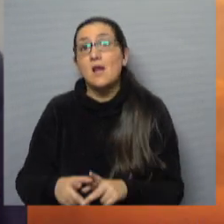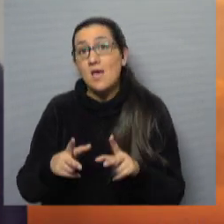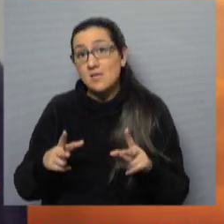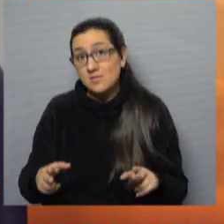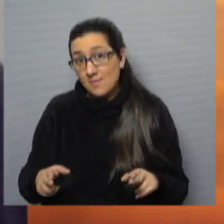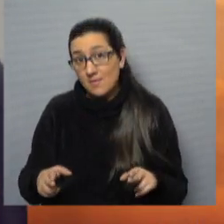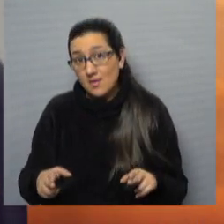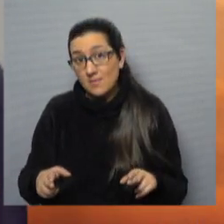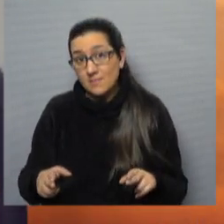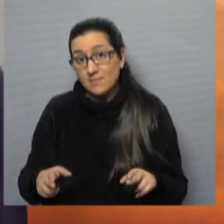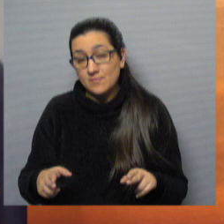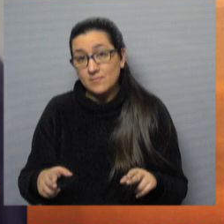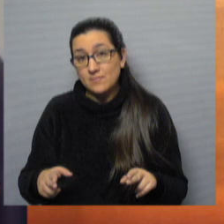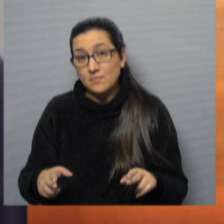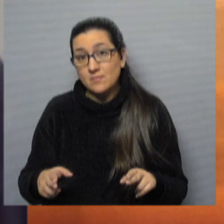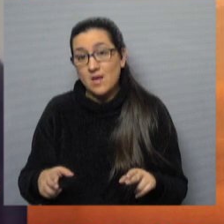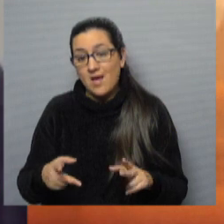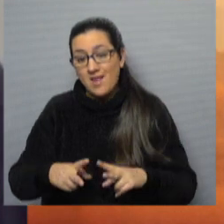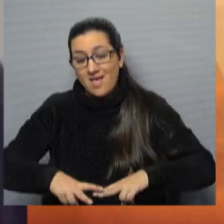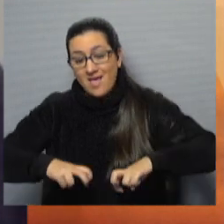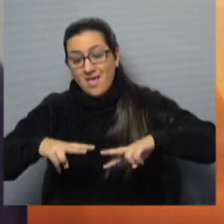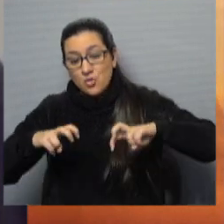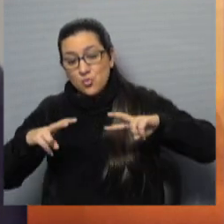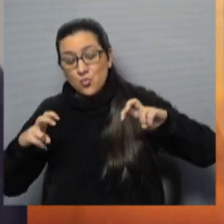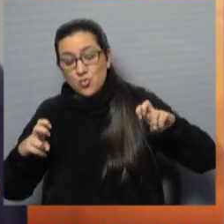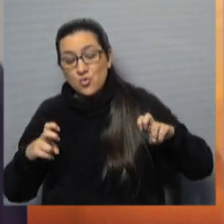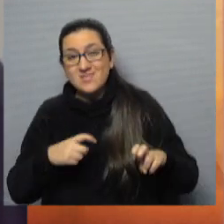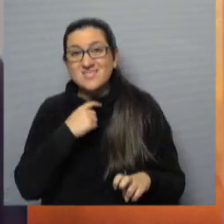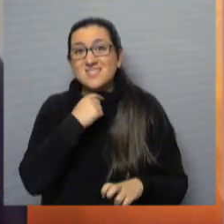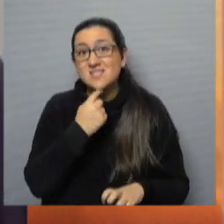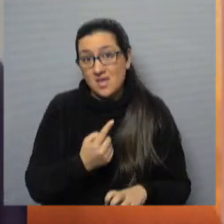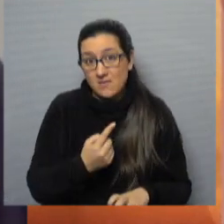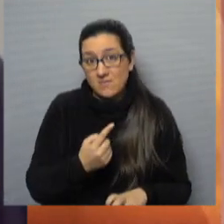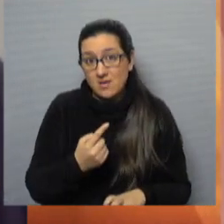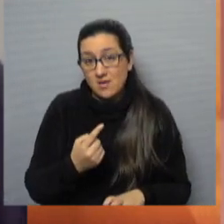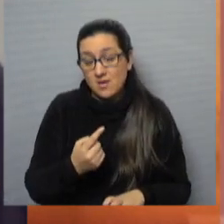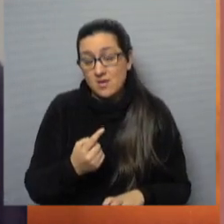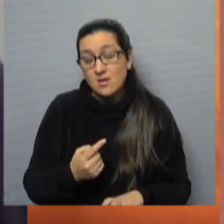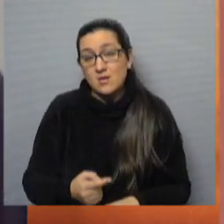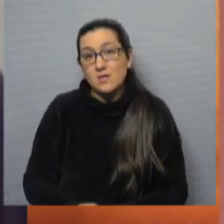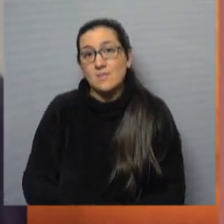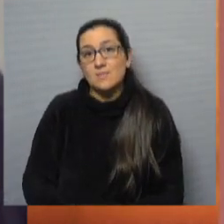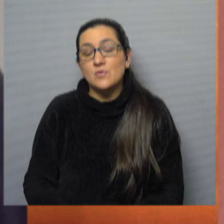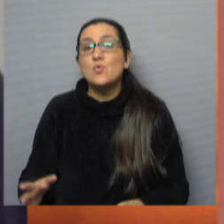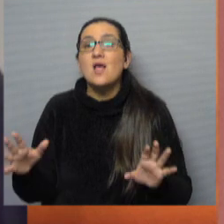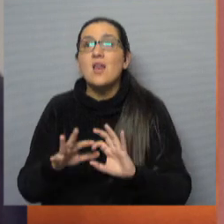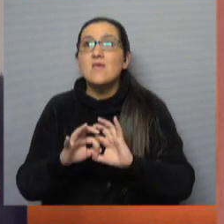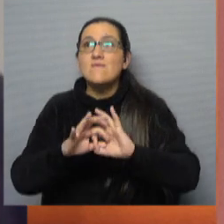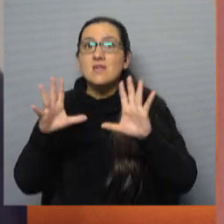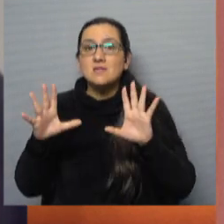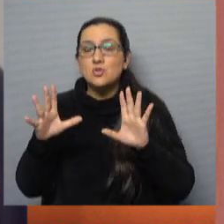corresponde al estudio de factibilidad de una liberación